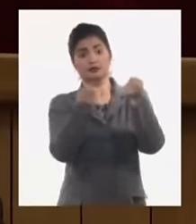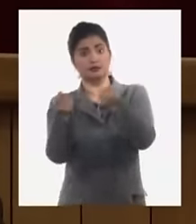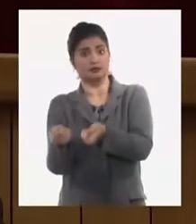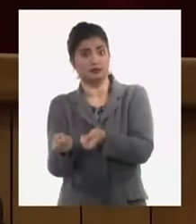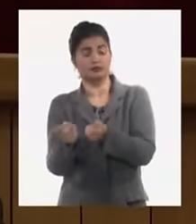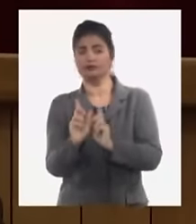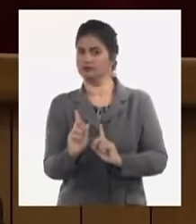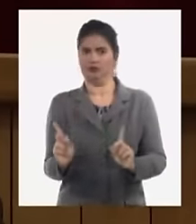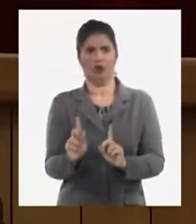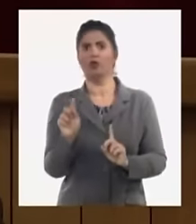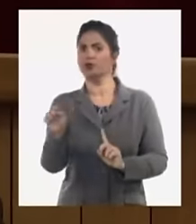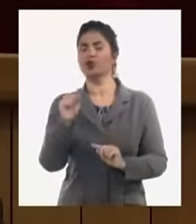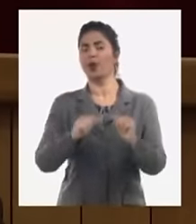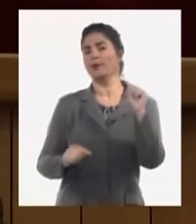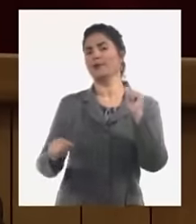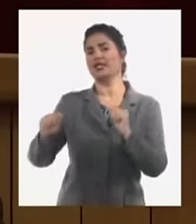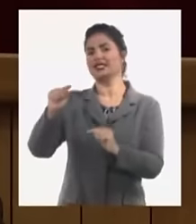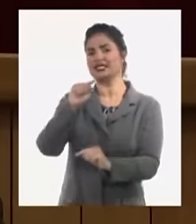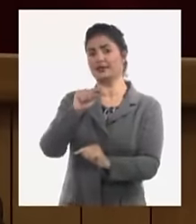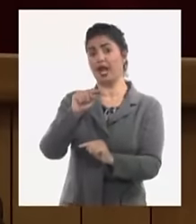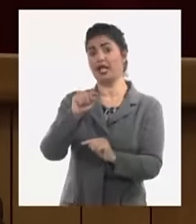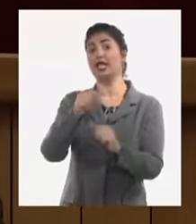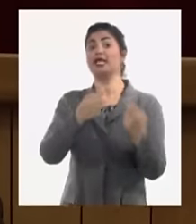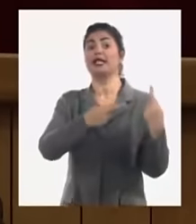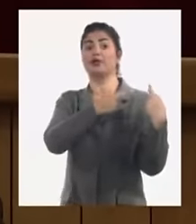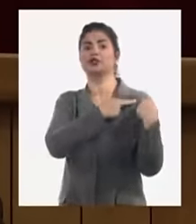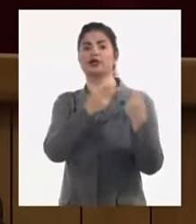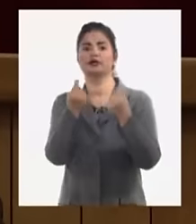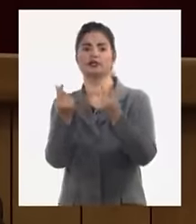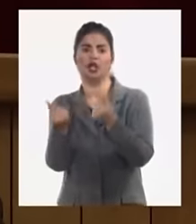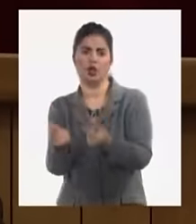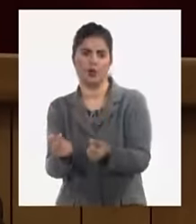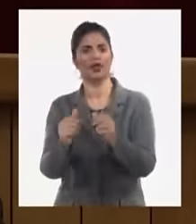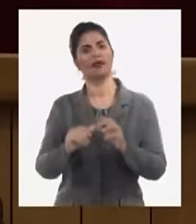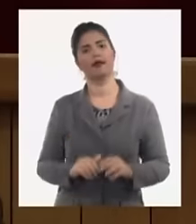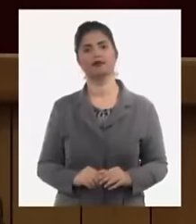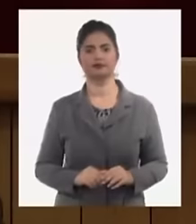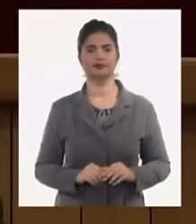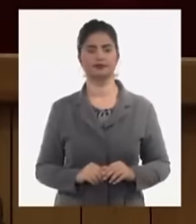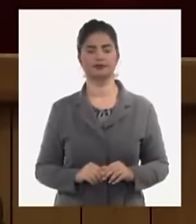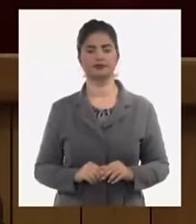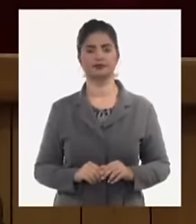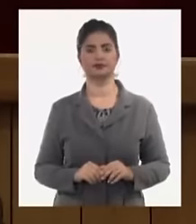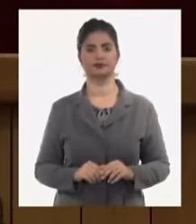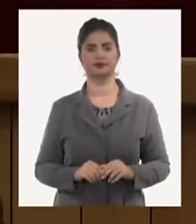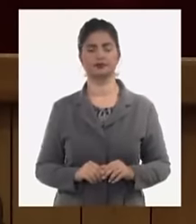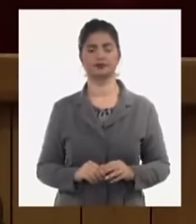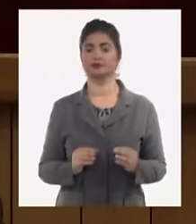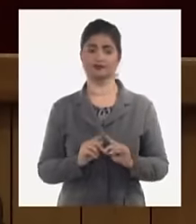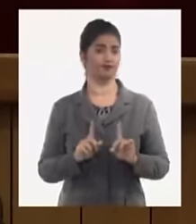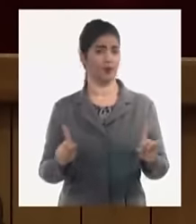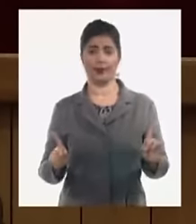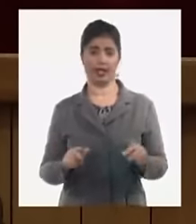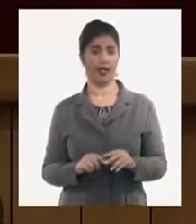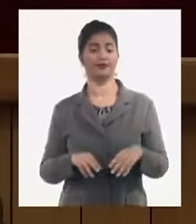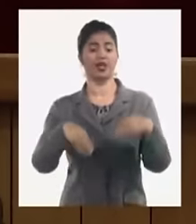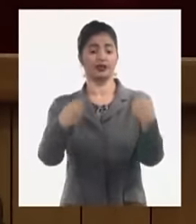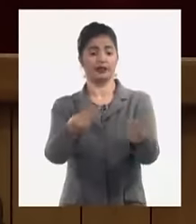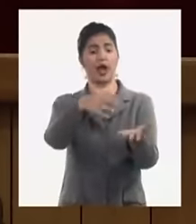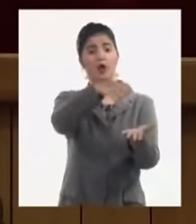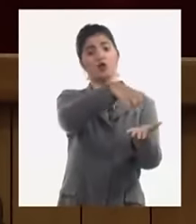el ente principal de la economía y pasó a ser un complemento y no es eso para lo cual nosotros